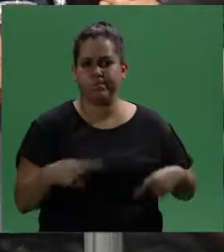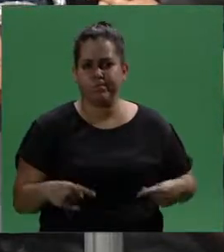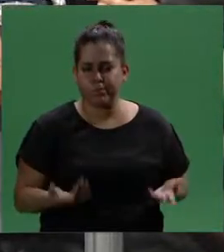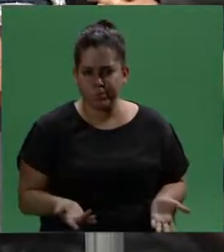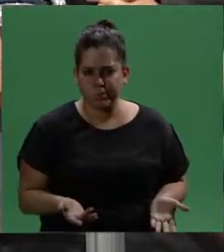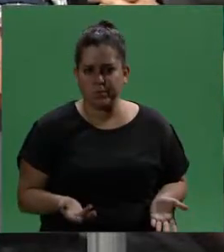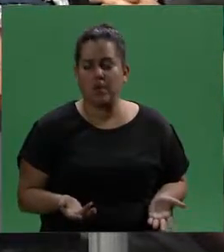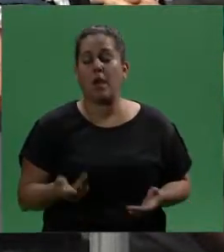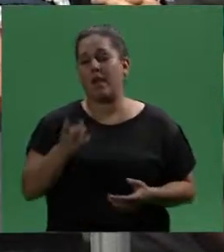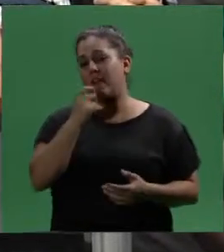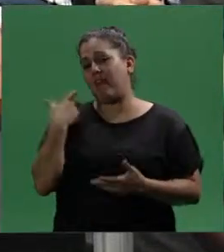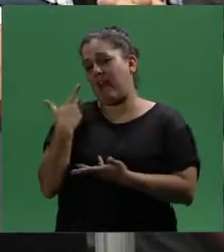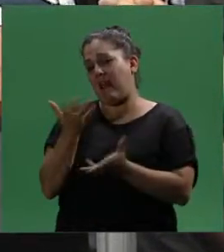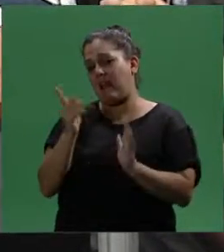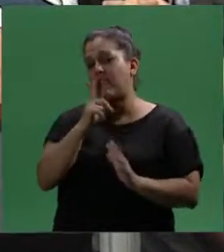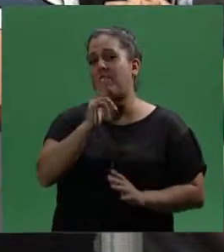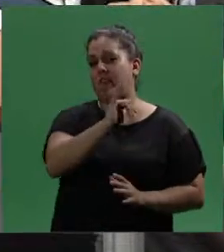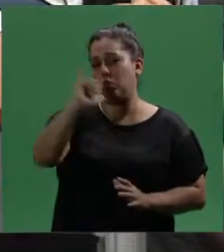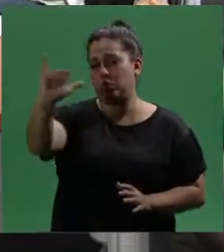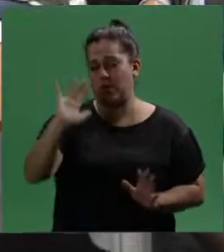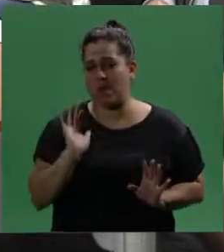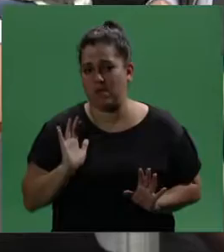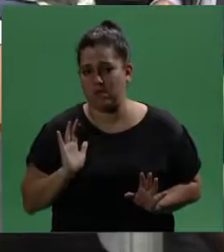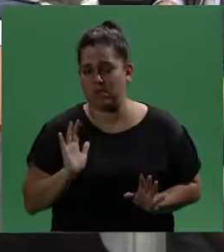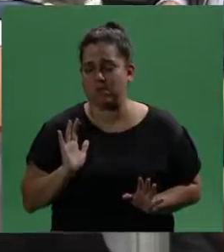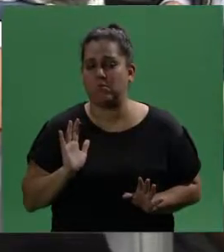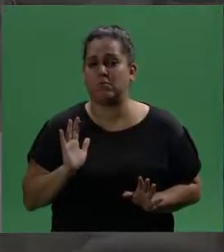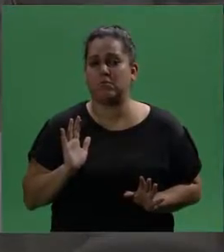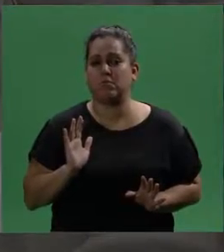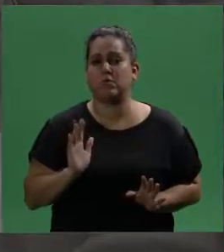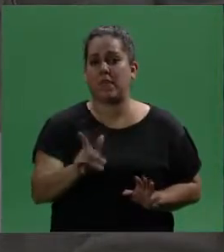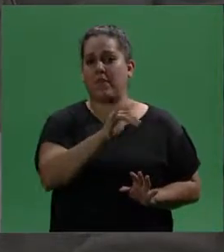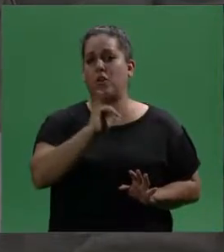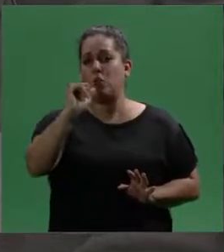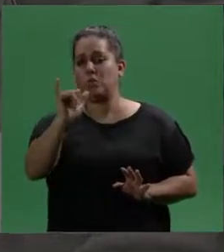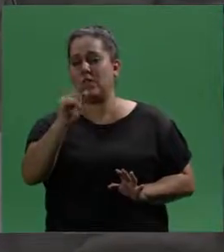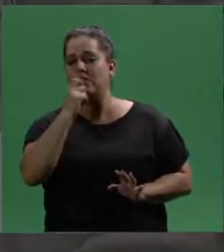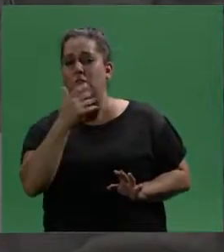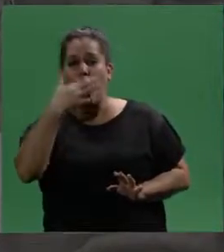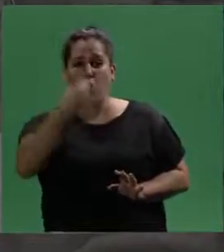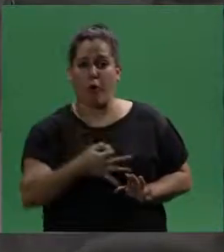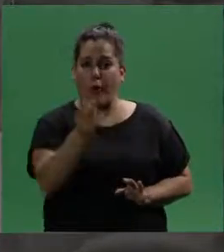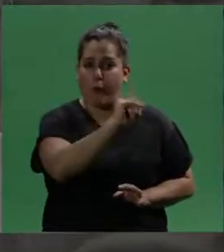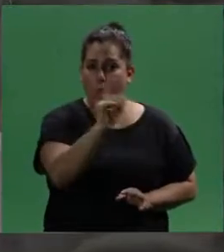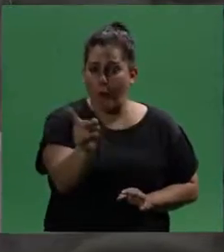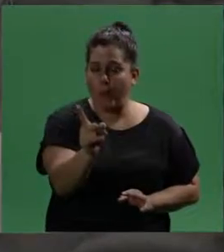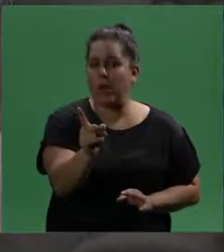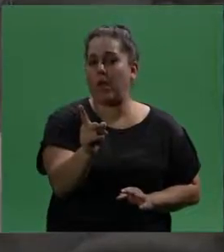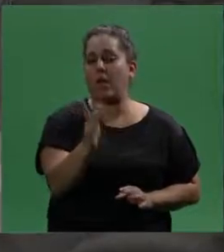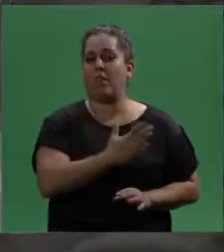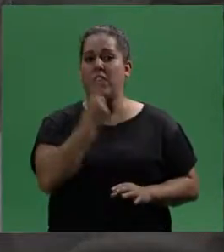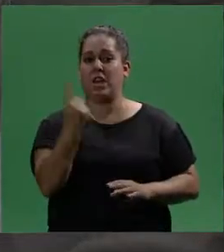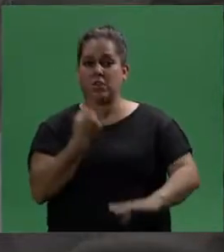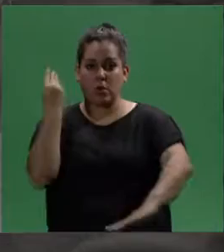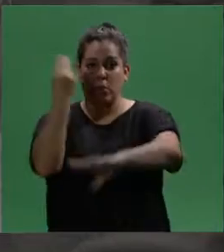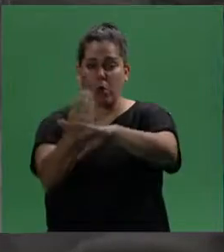¿Cuáles son las sanciones que hoy existen? En general es denunciarlo en el caso de incumplimiento de los deberes